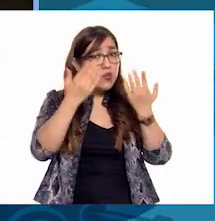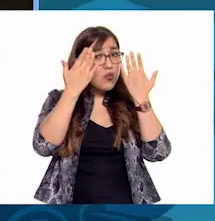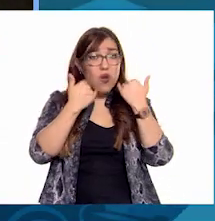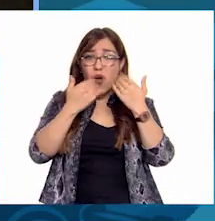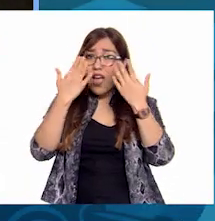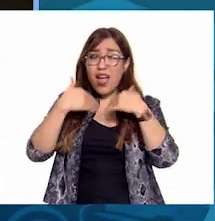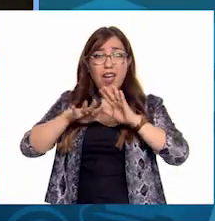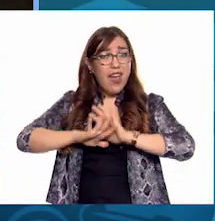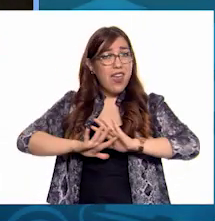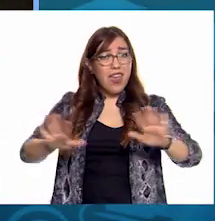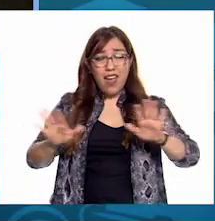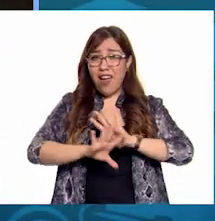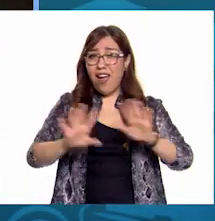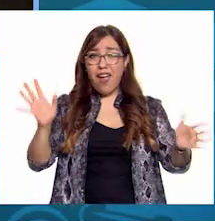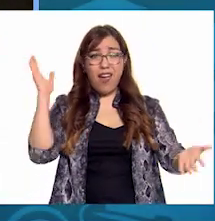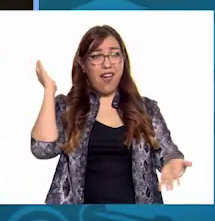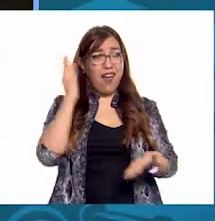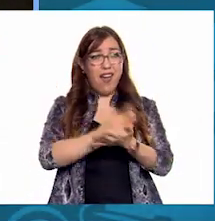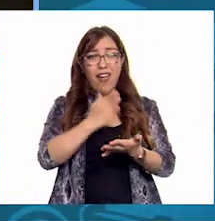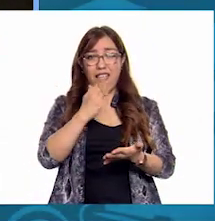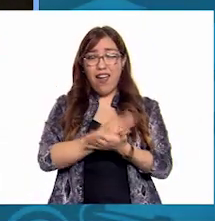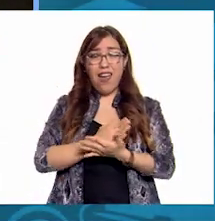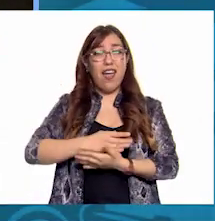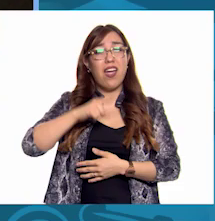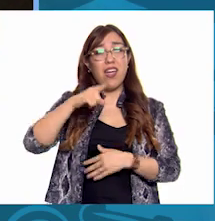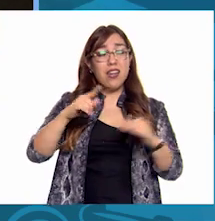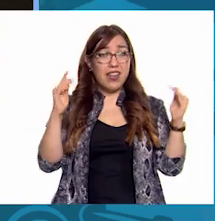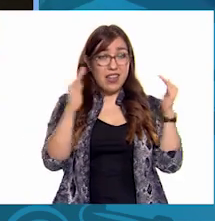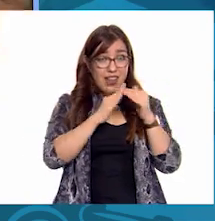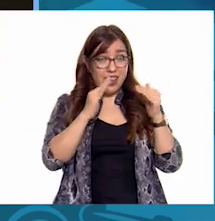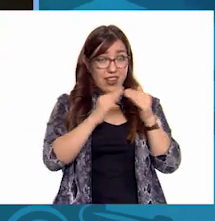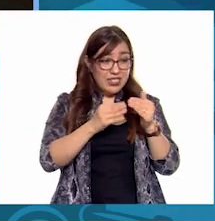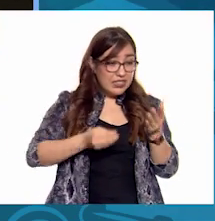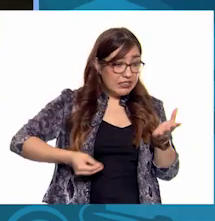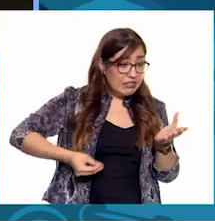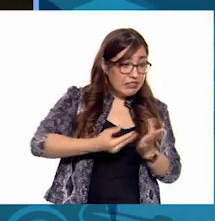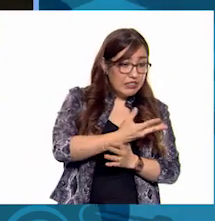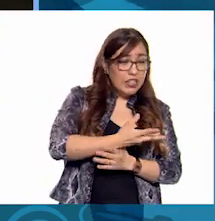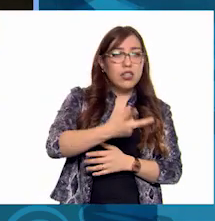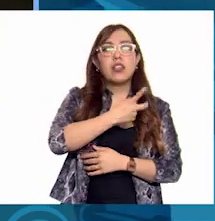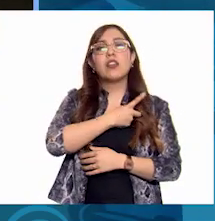Ya no se podía salir de casa sin usar las mascarillas